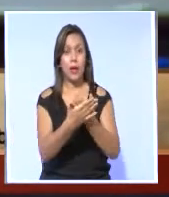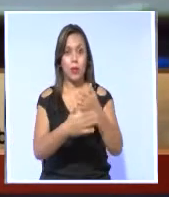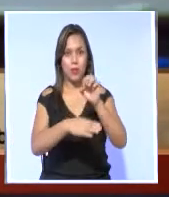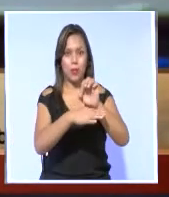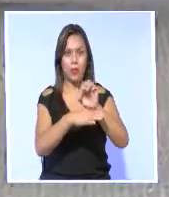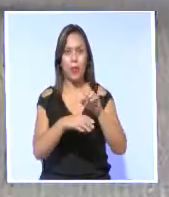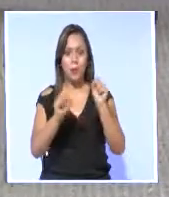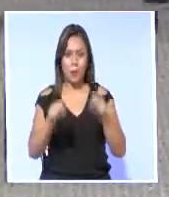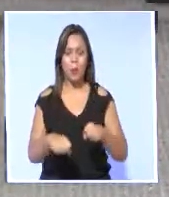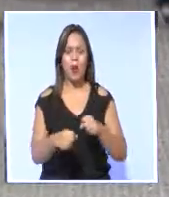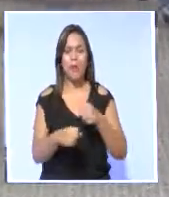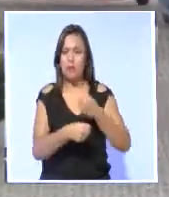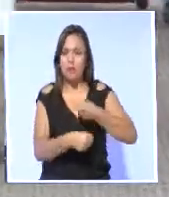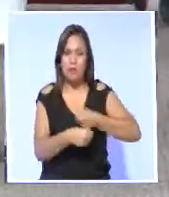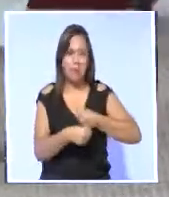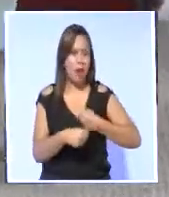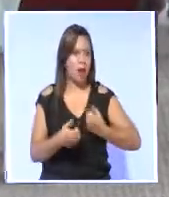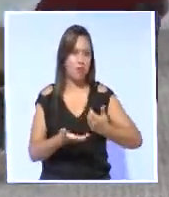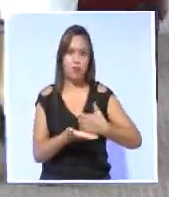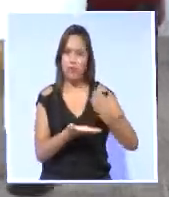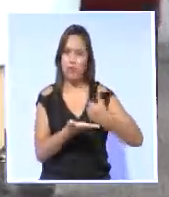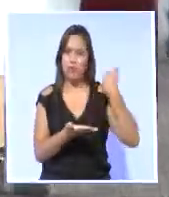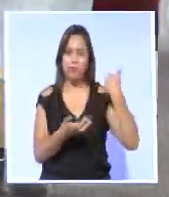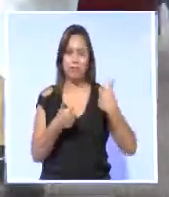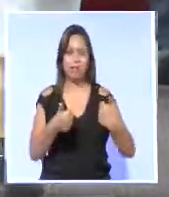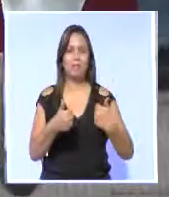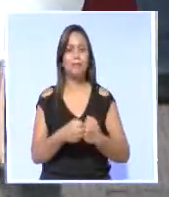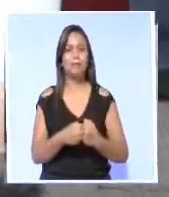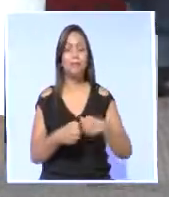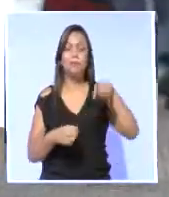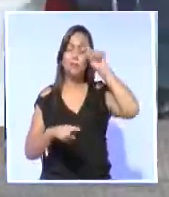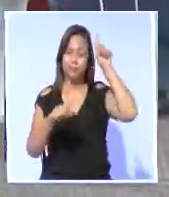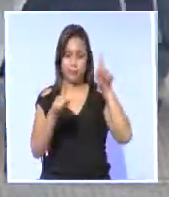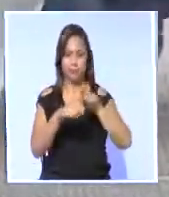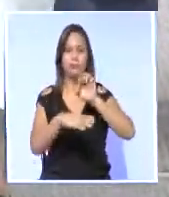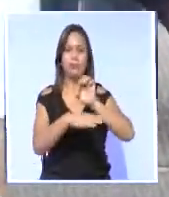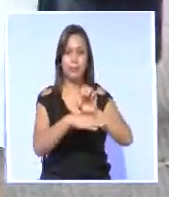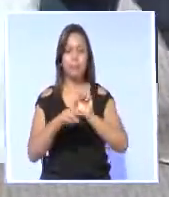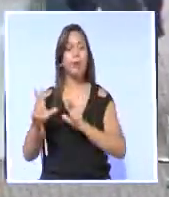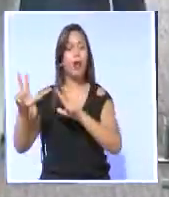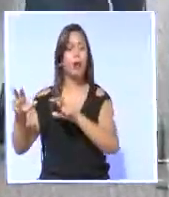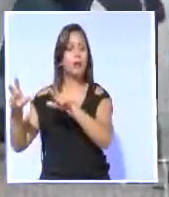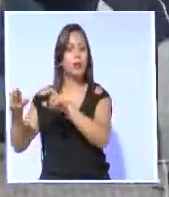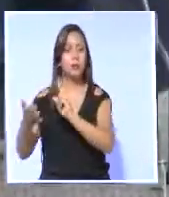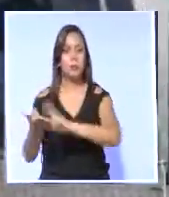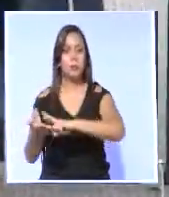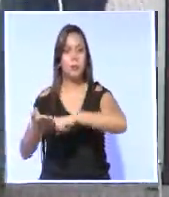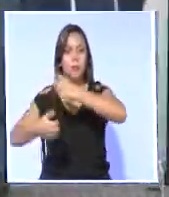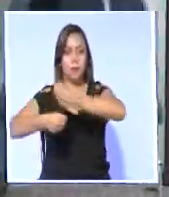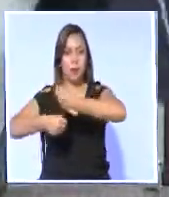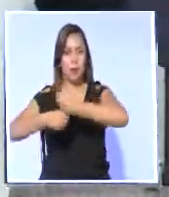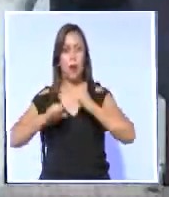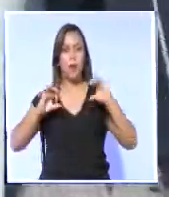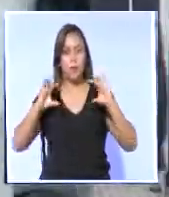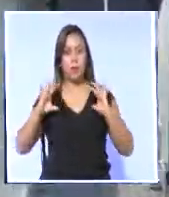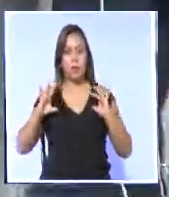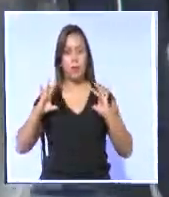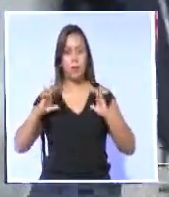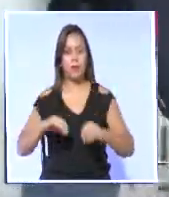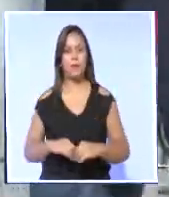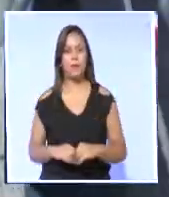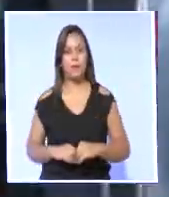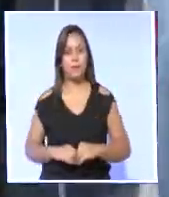economía del Ecuador. Al cabo de cuatro intervenciones, se aprobó por unanimidad el acuerdo entre Ecuador y Australia sobre visas de trabajo y vacaciones.